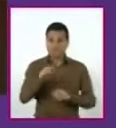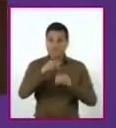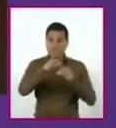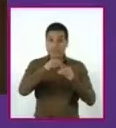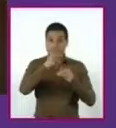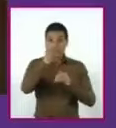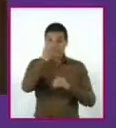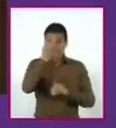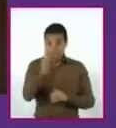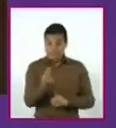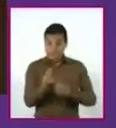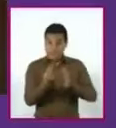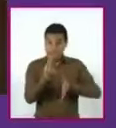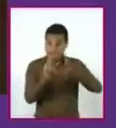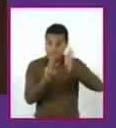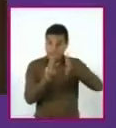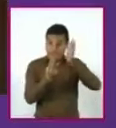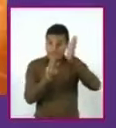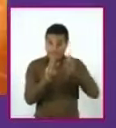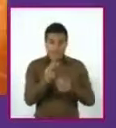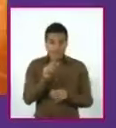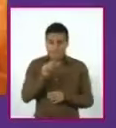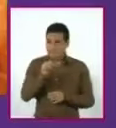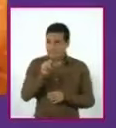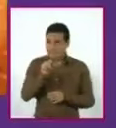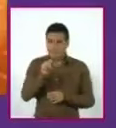vertical descendente con aceleración constante.